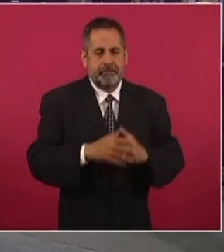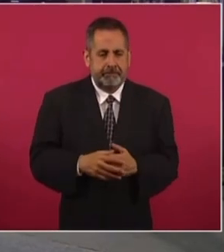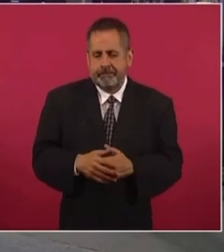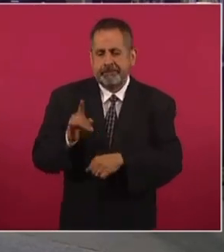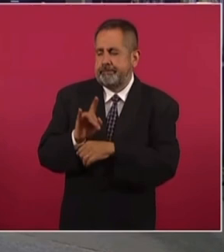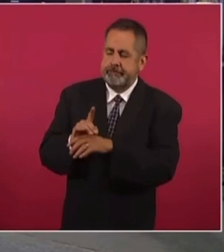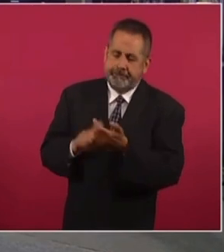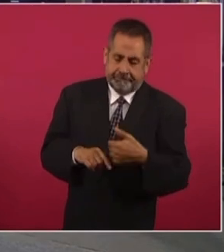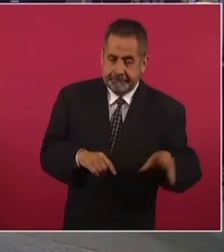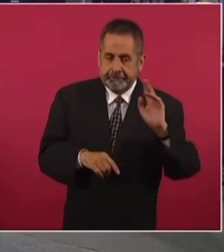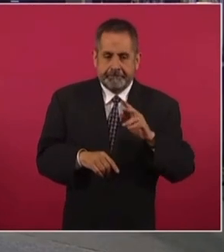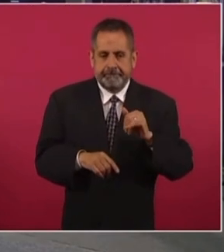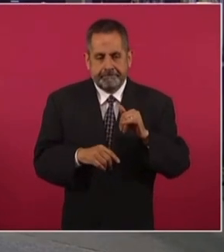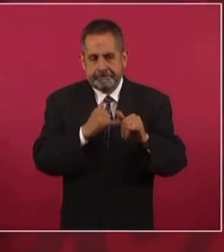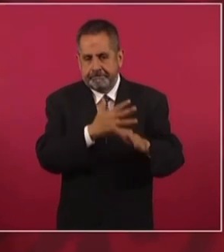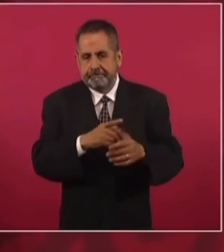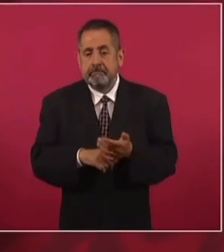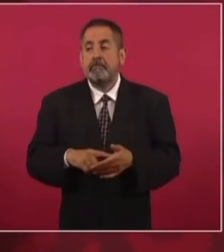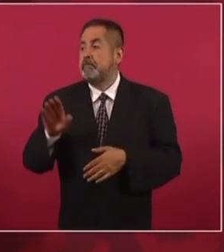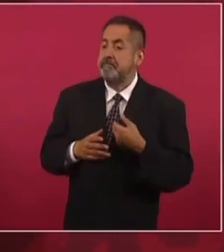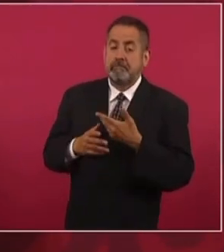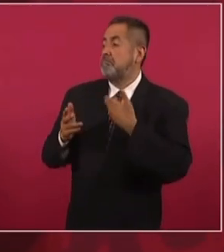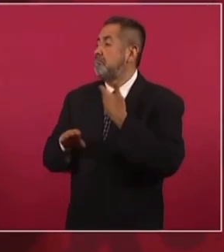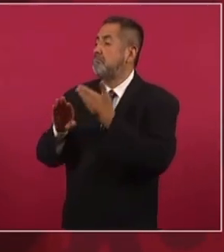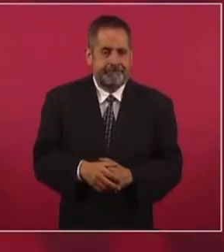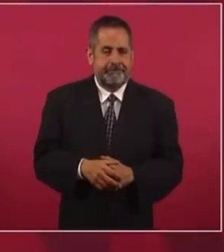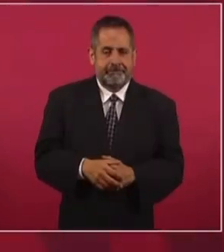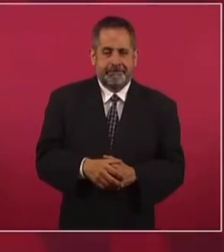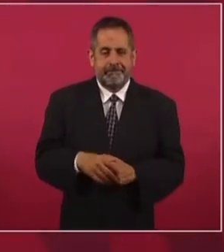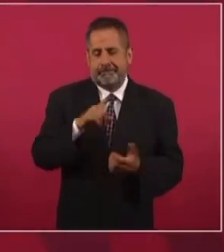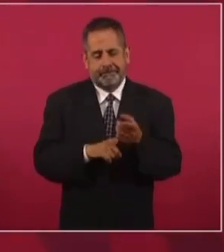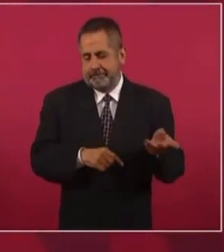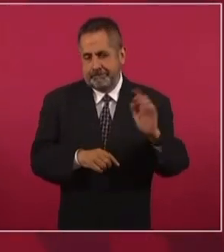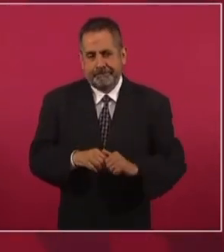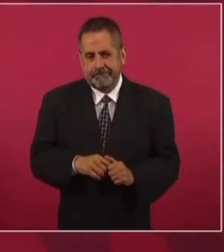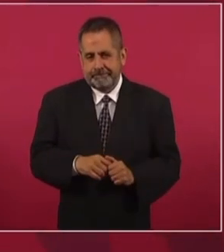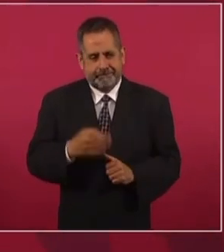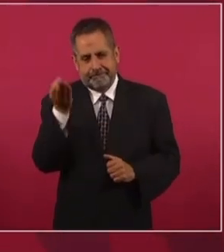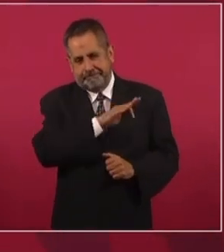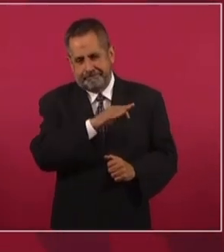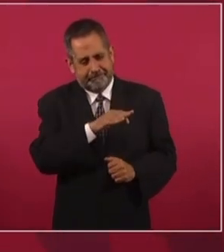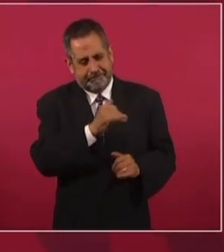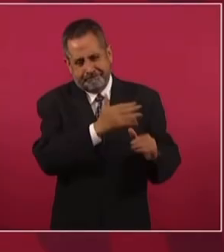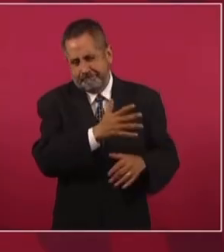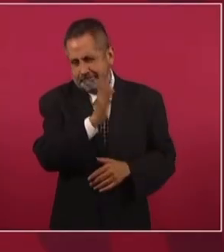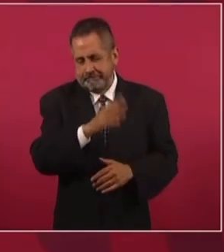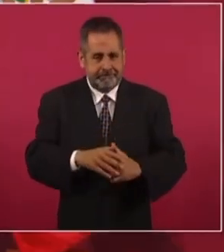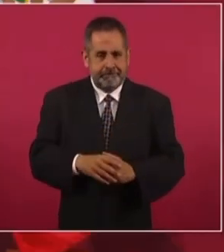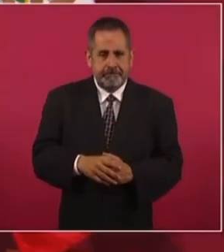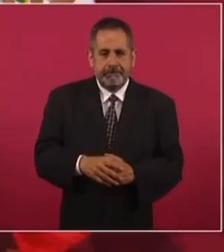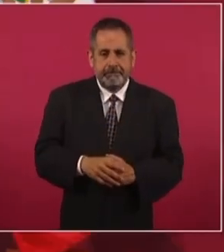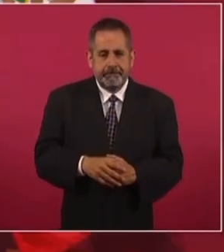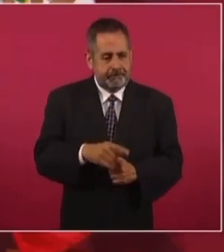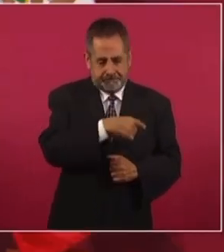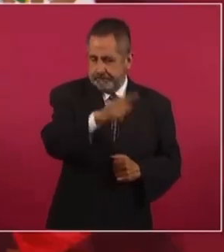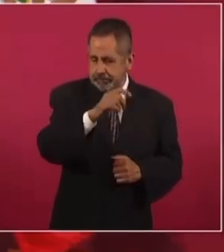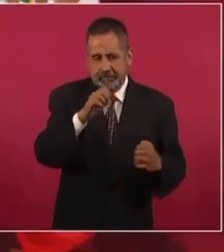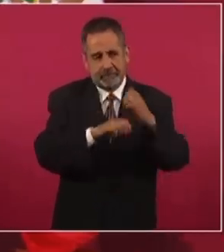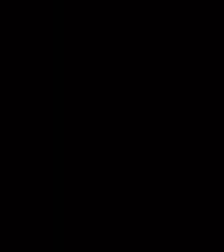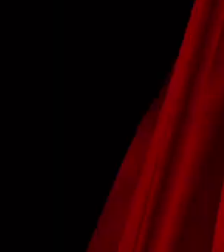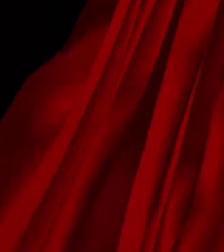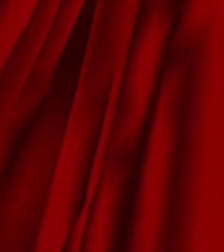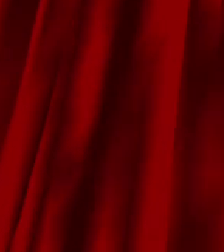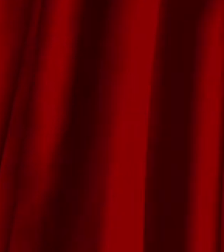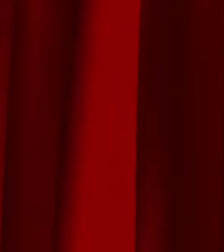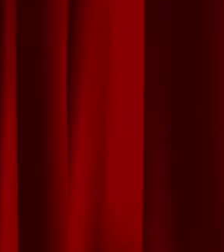Entonces, ese truco de ir a buscar expertos para que declaren, pues es una patraña. Que se vayan a engañar más lejos.